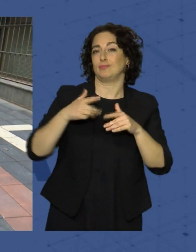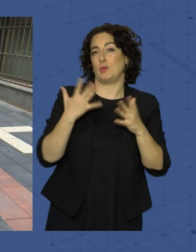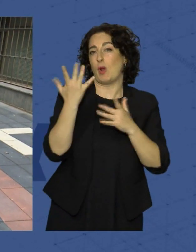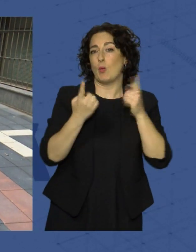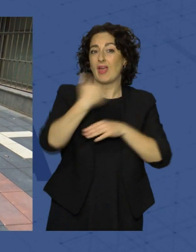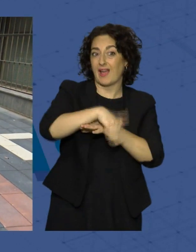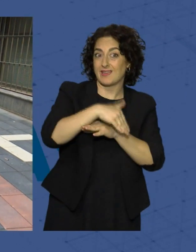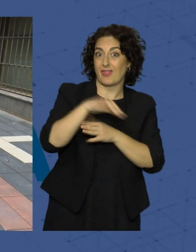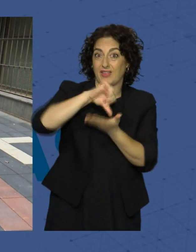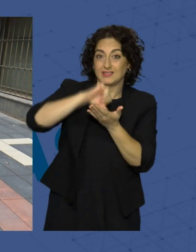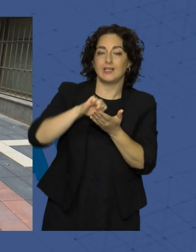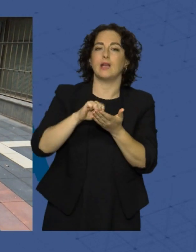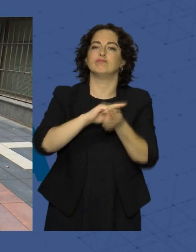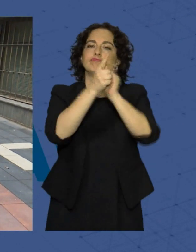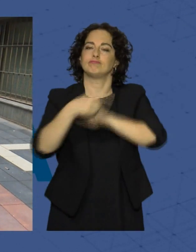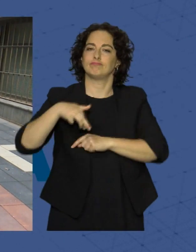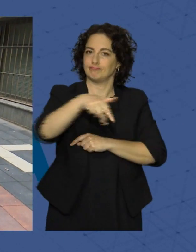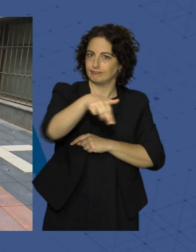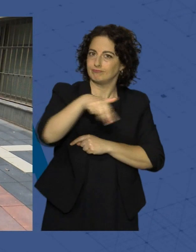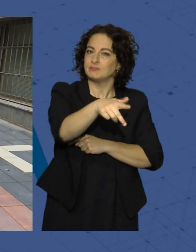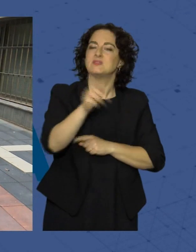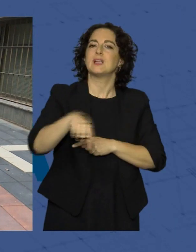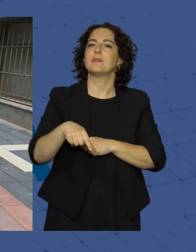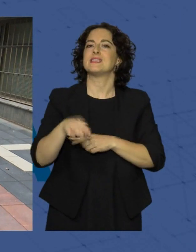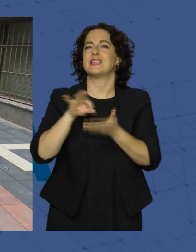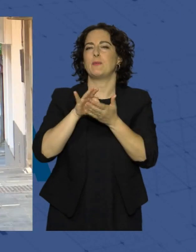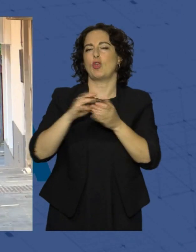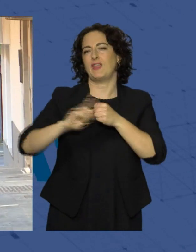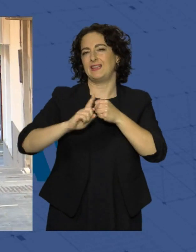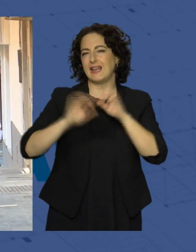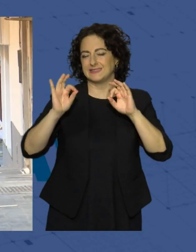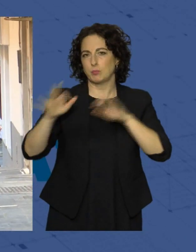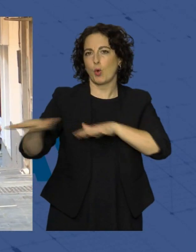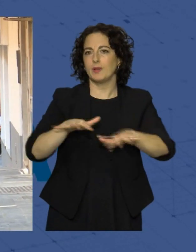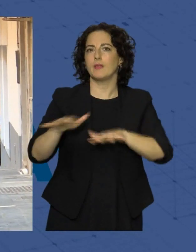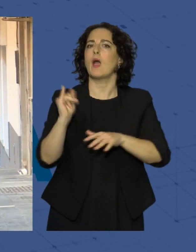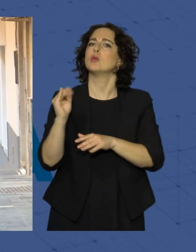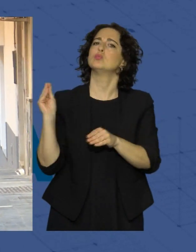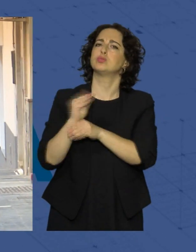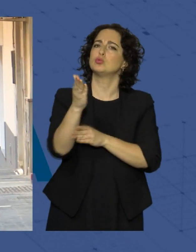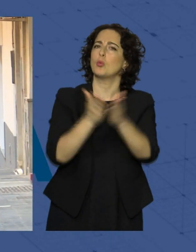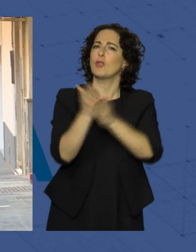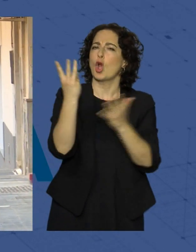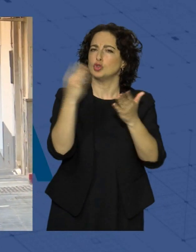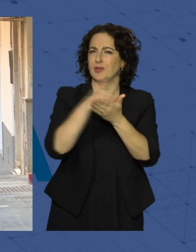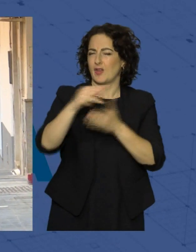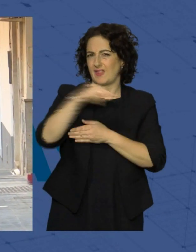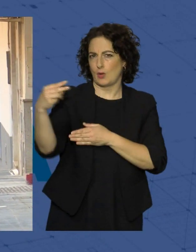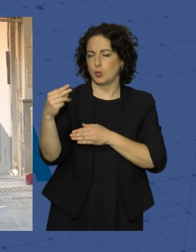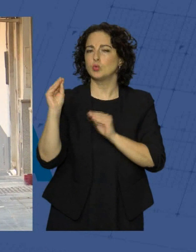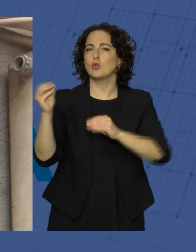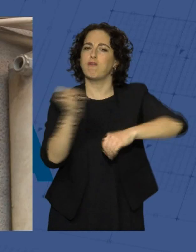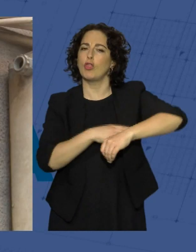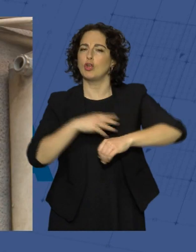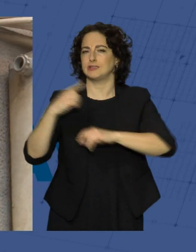calles céntricas y la digitalización de los servicios de movilidad, que cuentan con una subvención de casi 8 millones de euros de los fondos Next